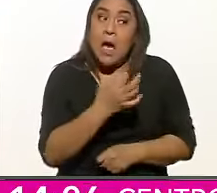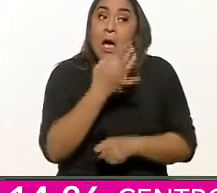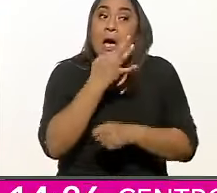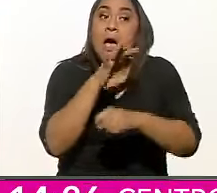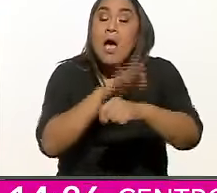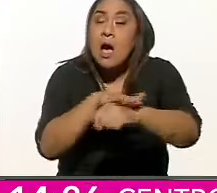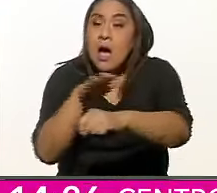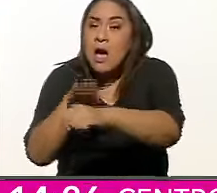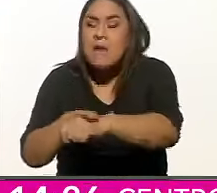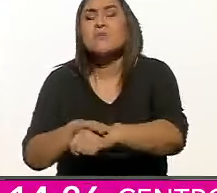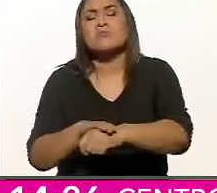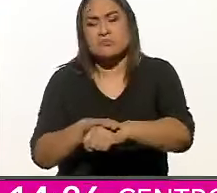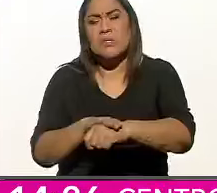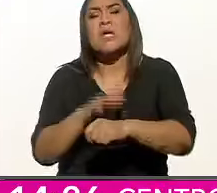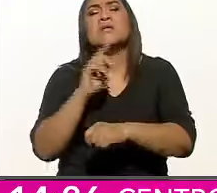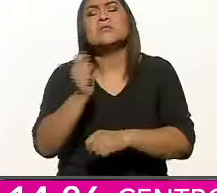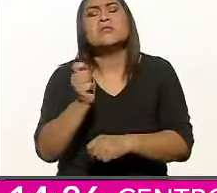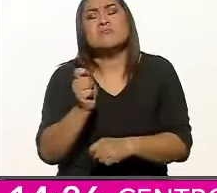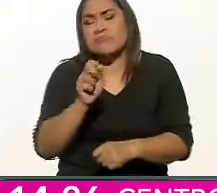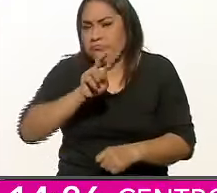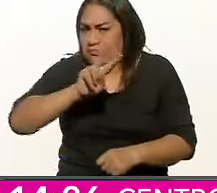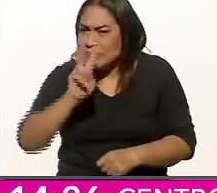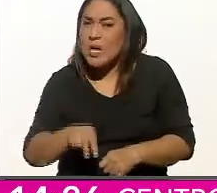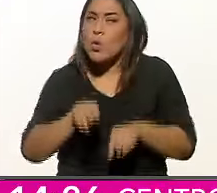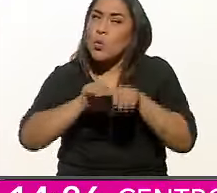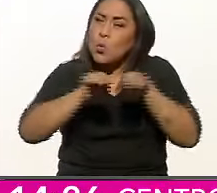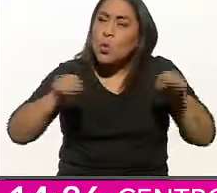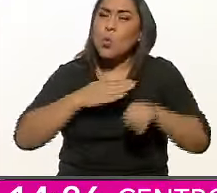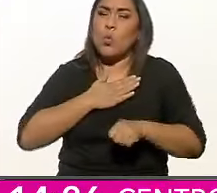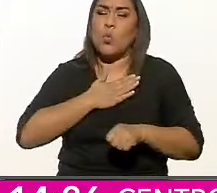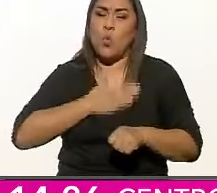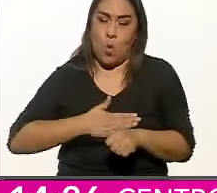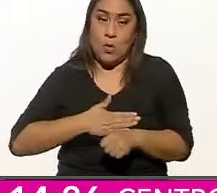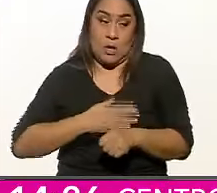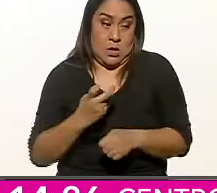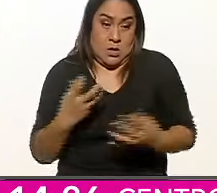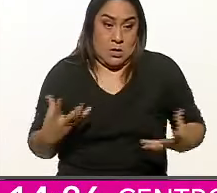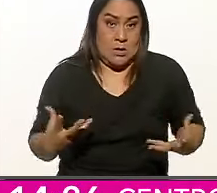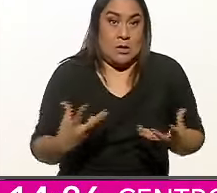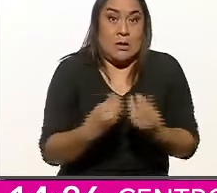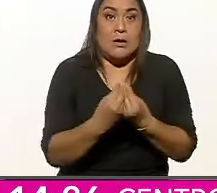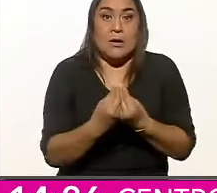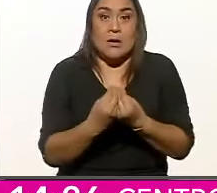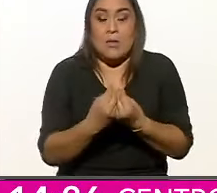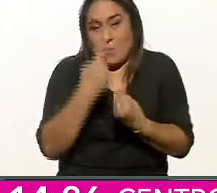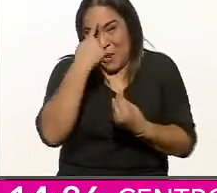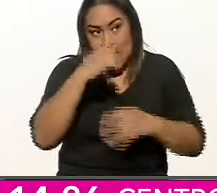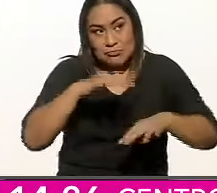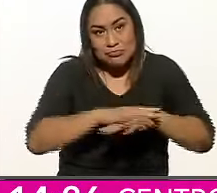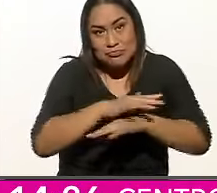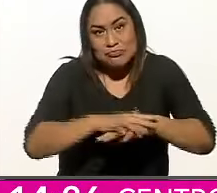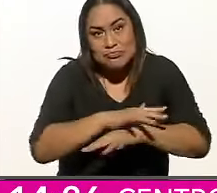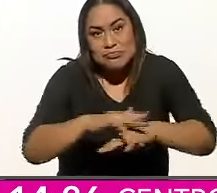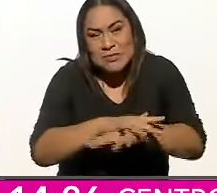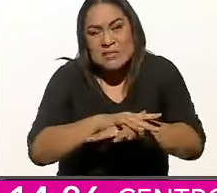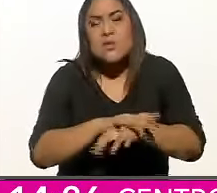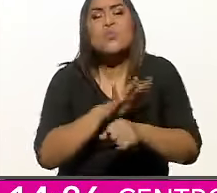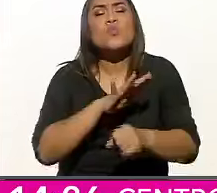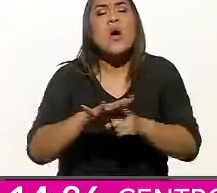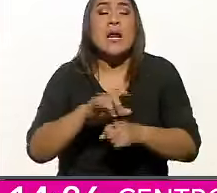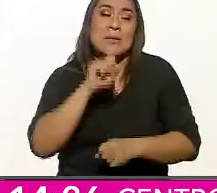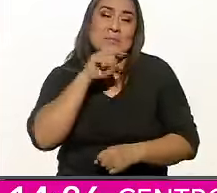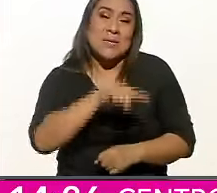de la voluntad democrática radical de un movimiento revolucionario, el de la Cuarta